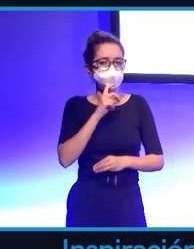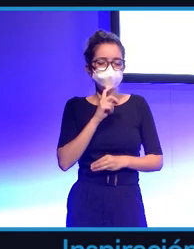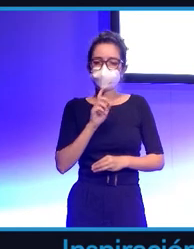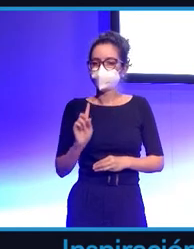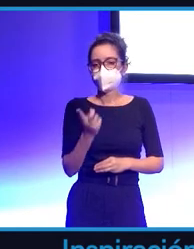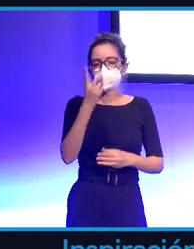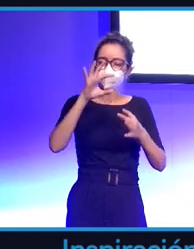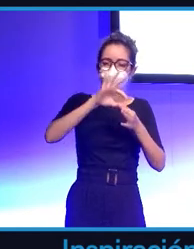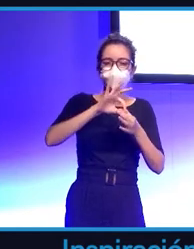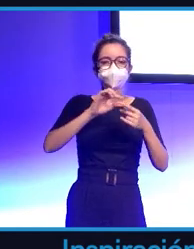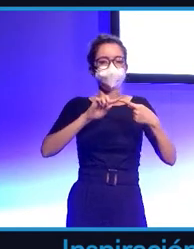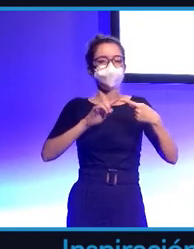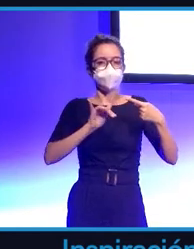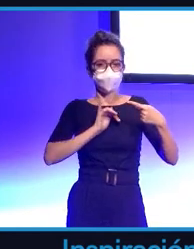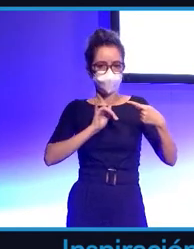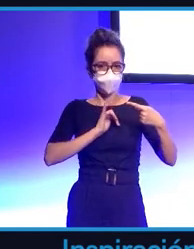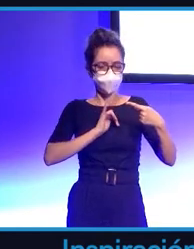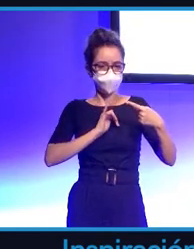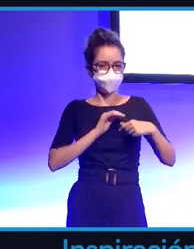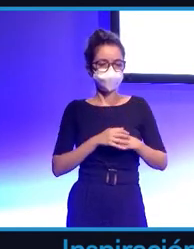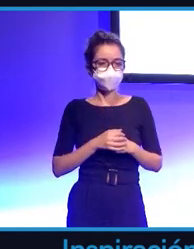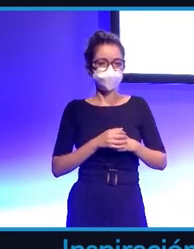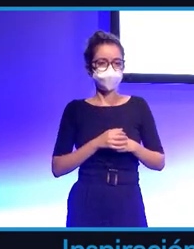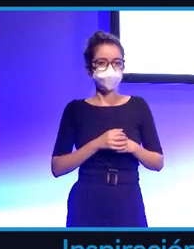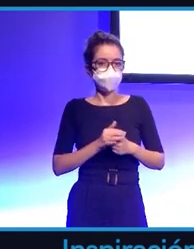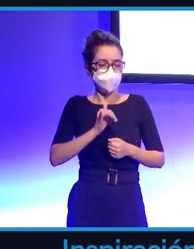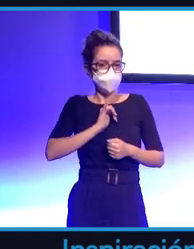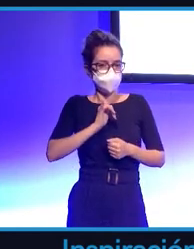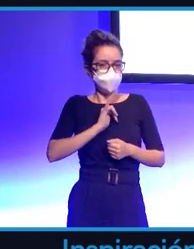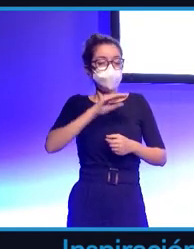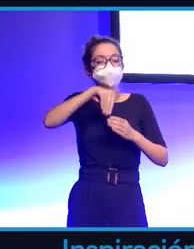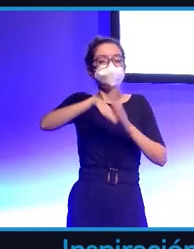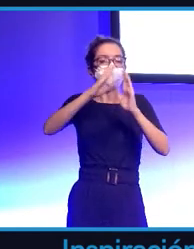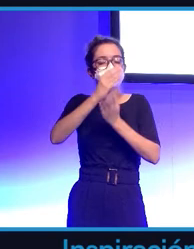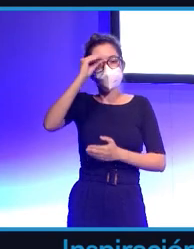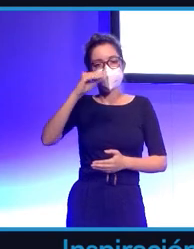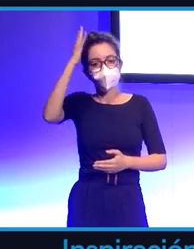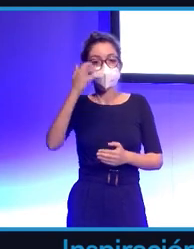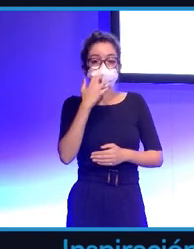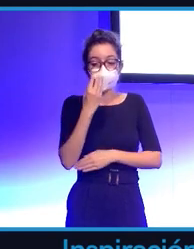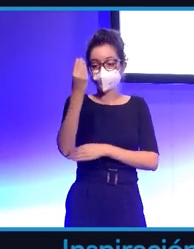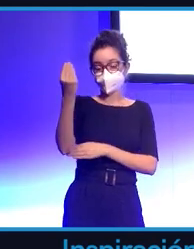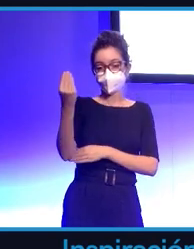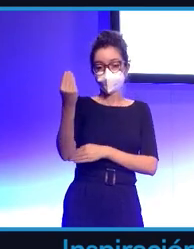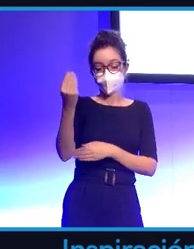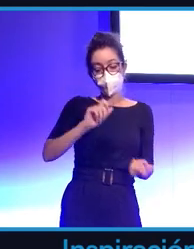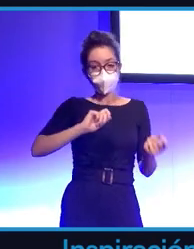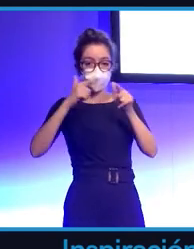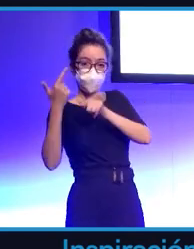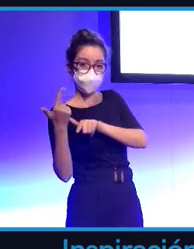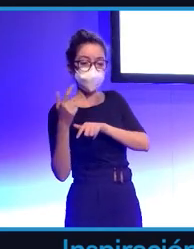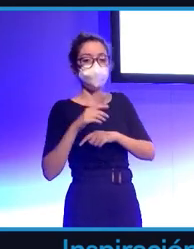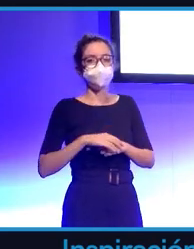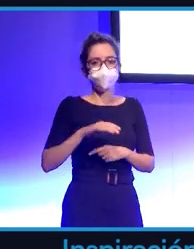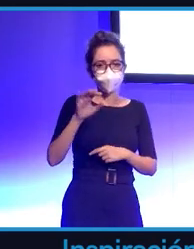identidad. Tendréis que tener todos una identidad dentro de este mundo virtual que puede ser un avatar que se parezca a vosotros o una seta.